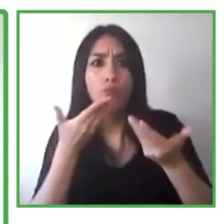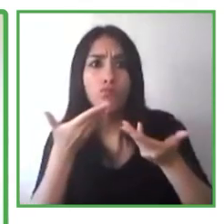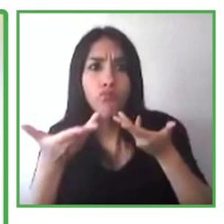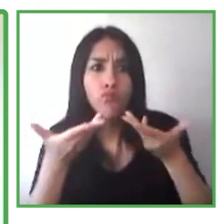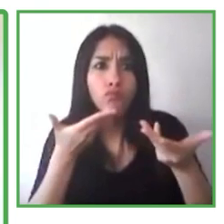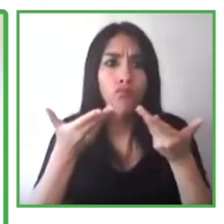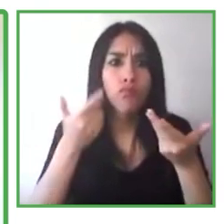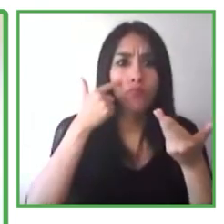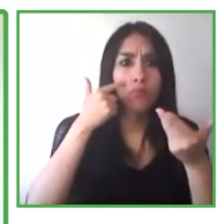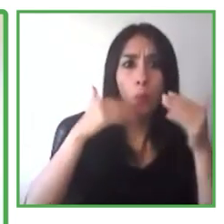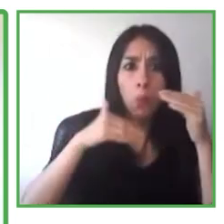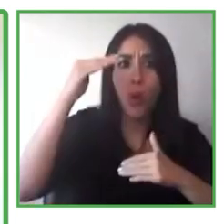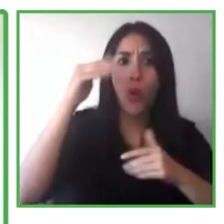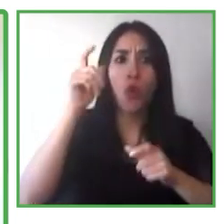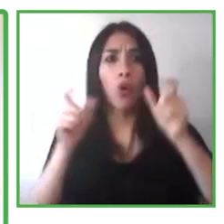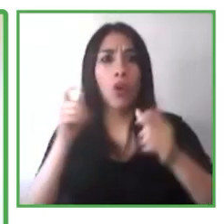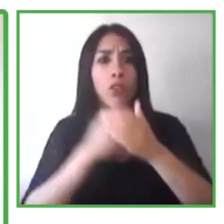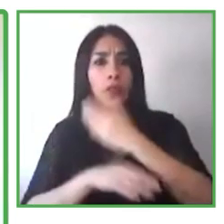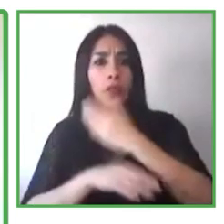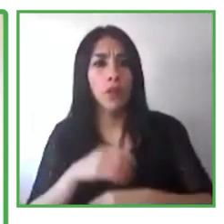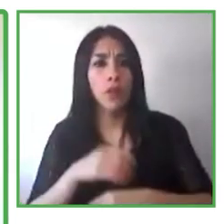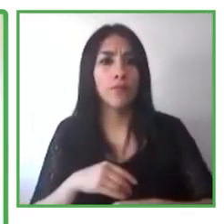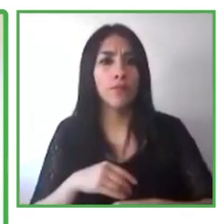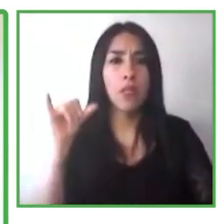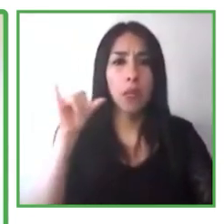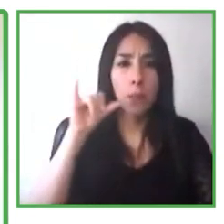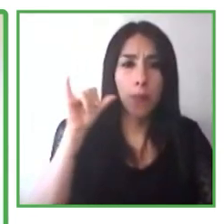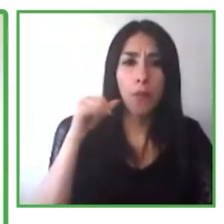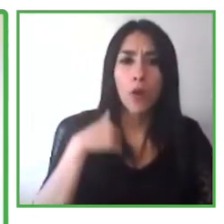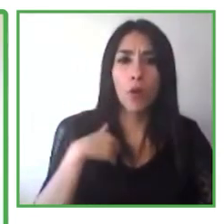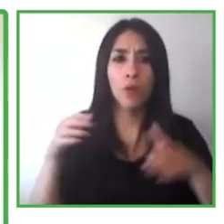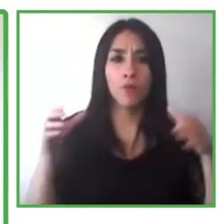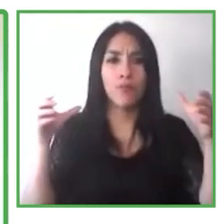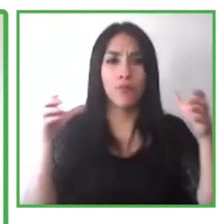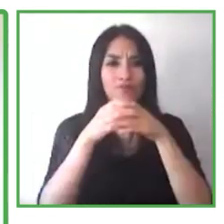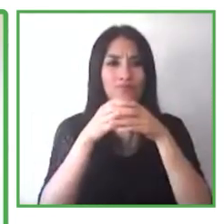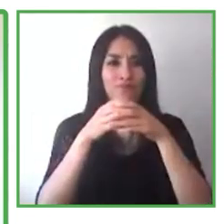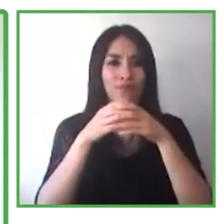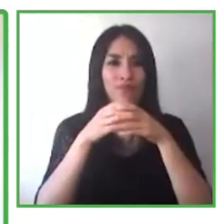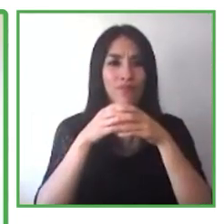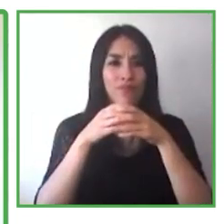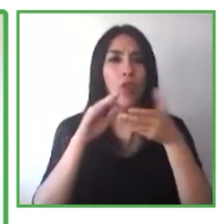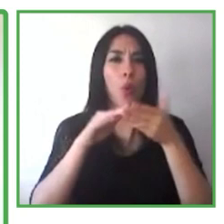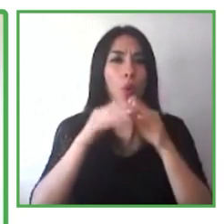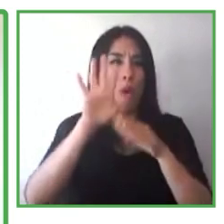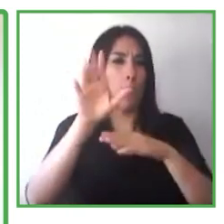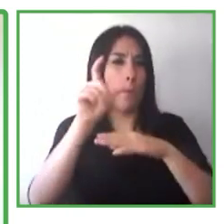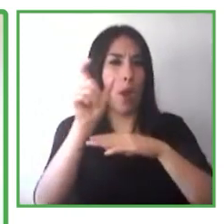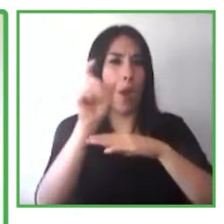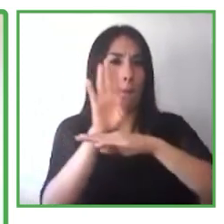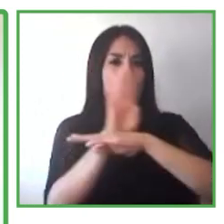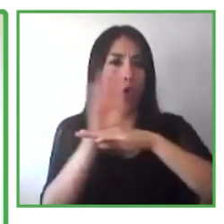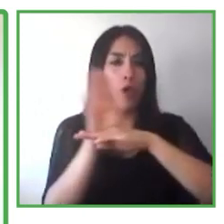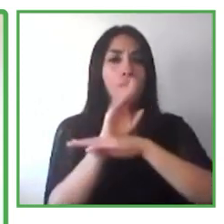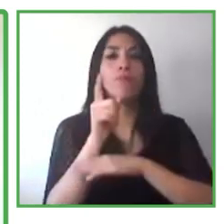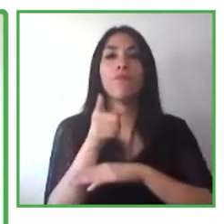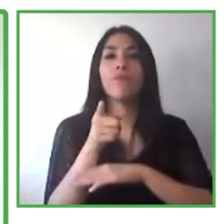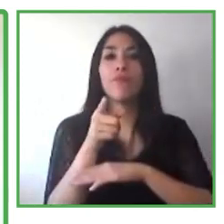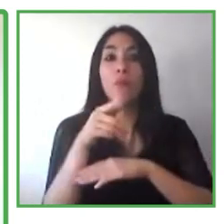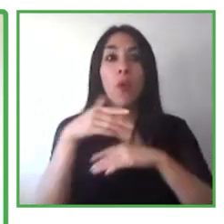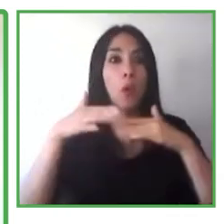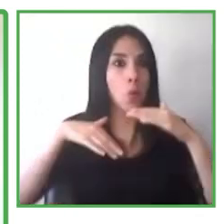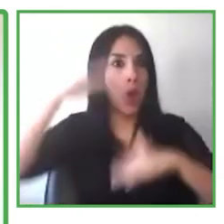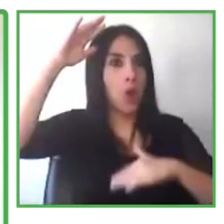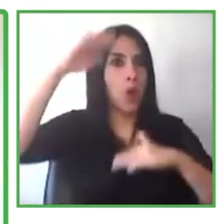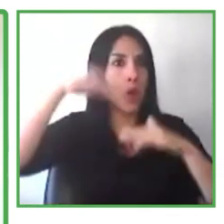Microsoft para crear un centro de inclusión de discapacidad donde pueden ir para aprender un